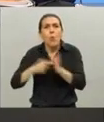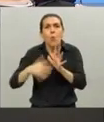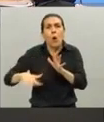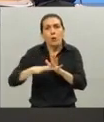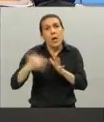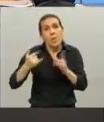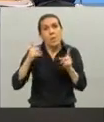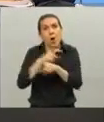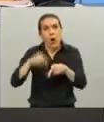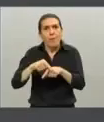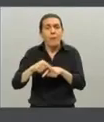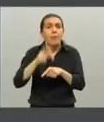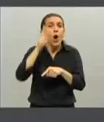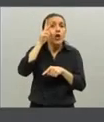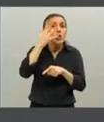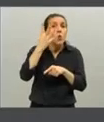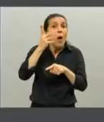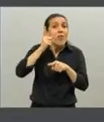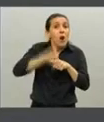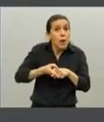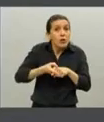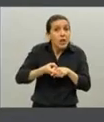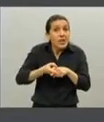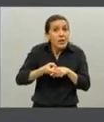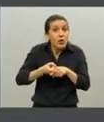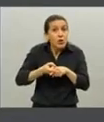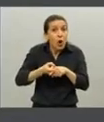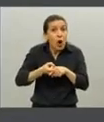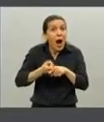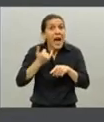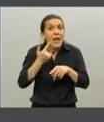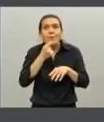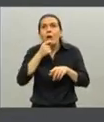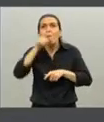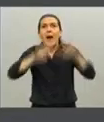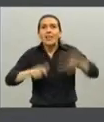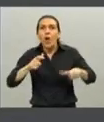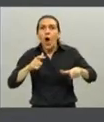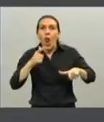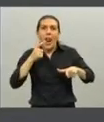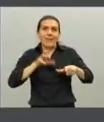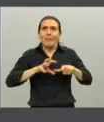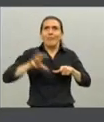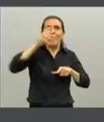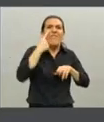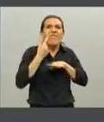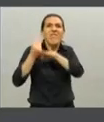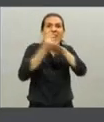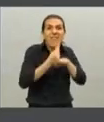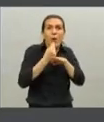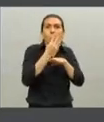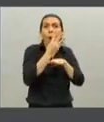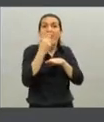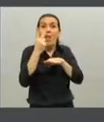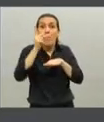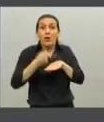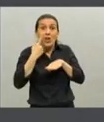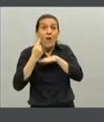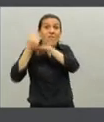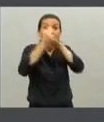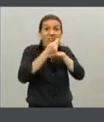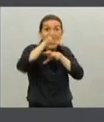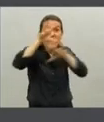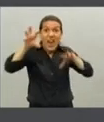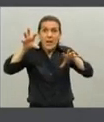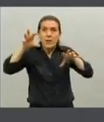El 84% de los departamentos donde vive el 42% de la población, no ha tenido